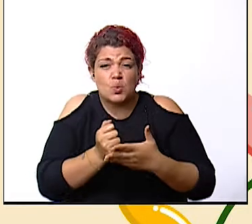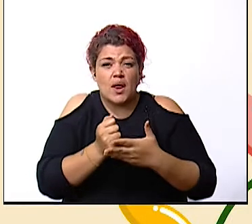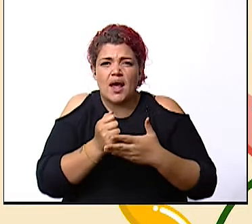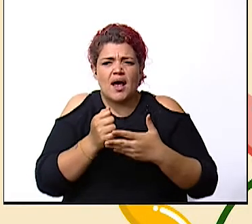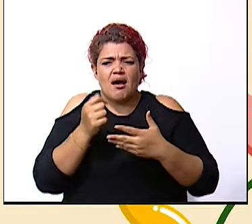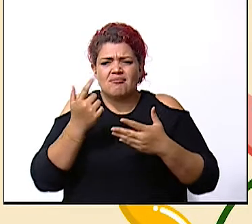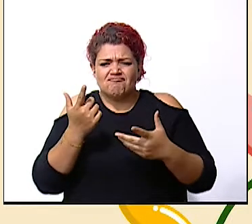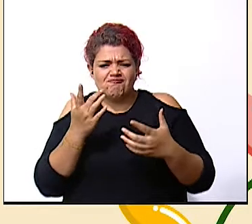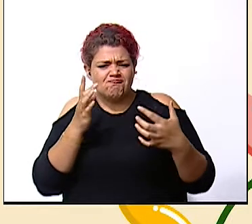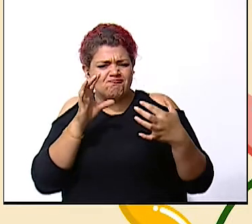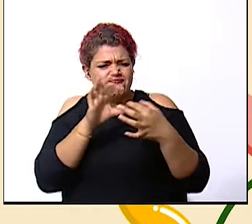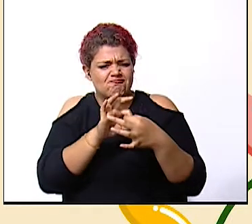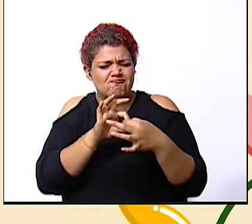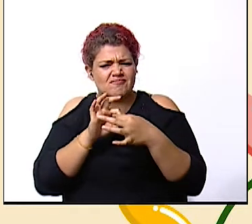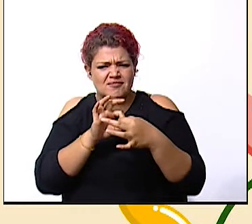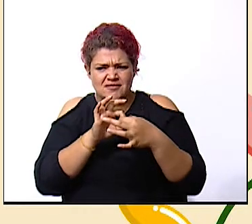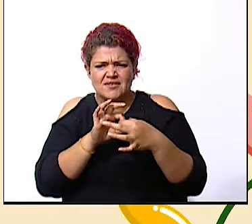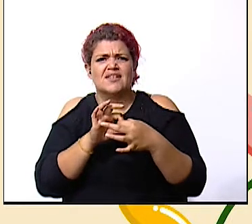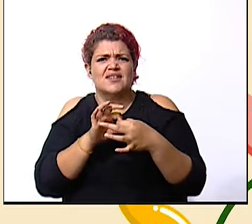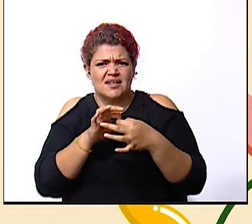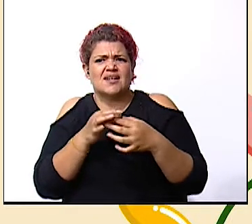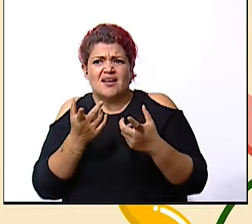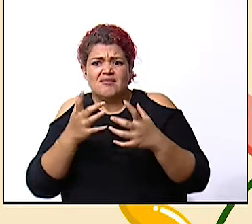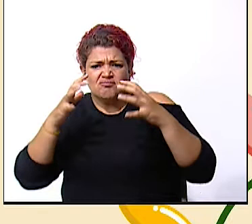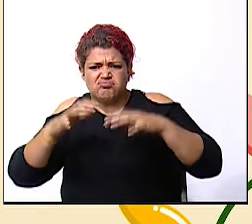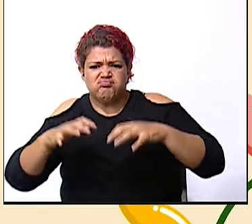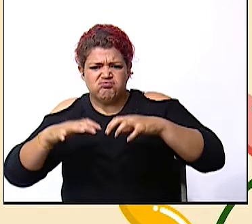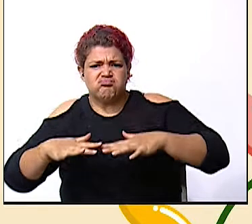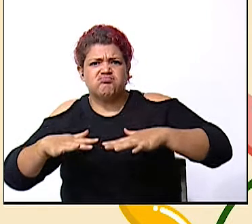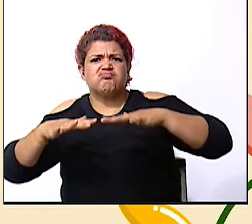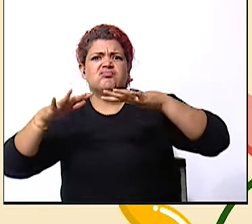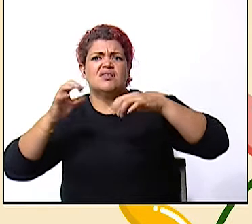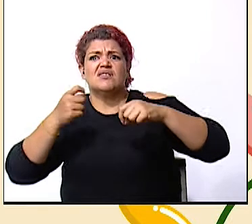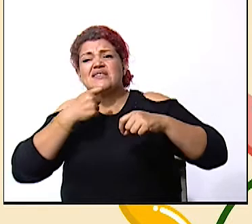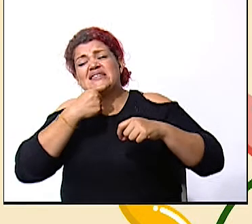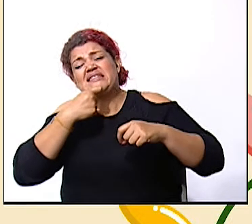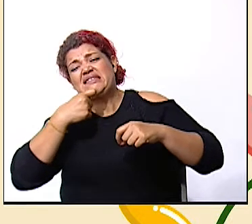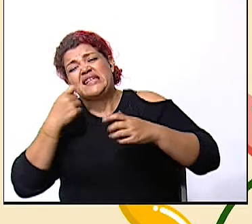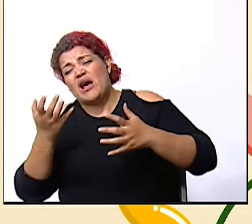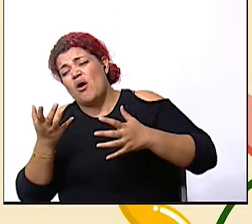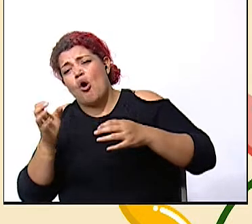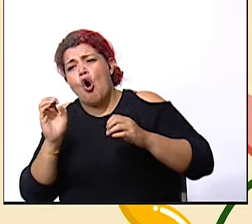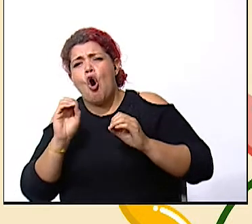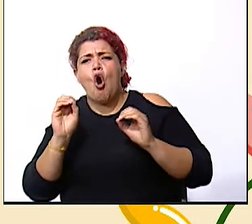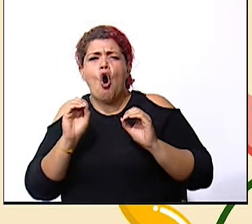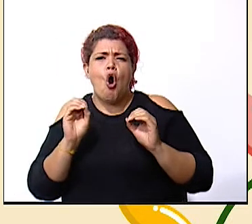relacionadas con los eventos de inundaciones de sequías o de